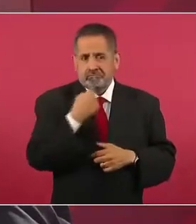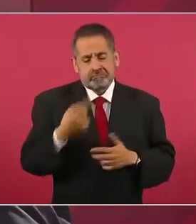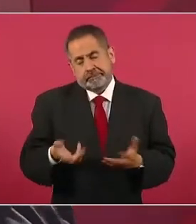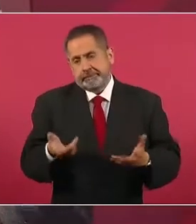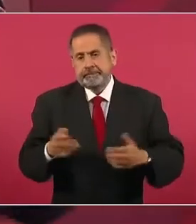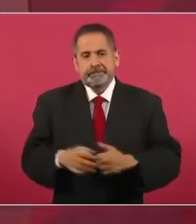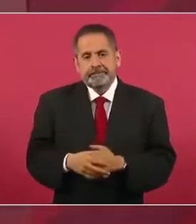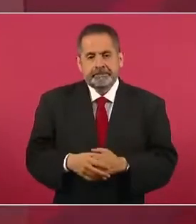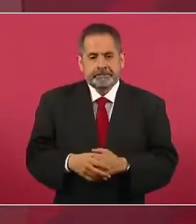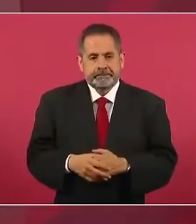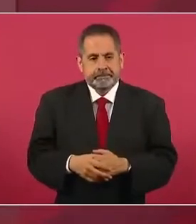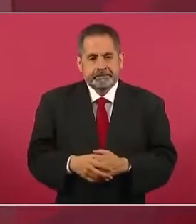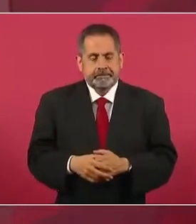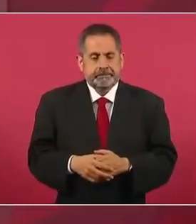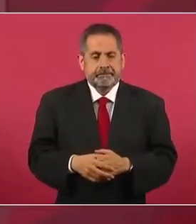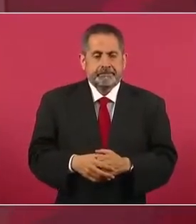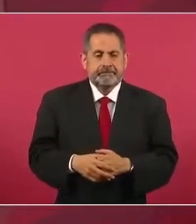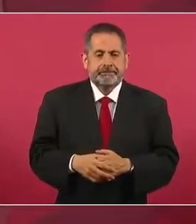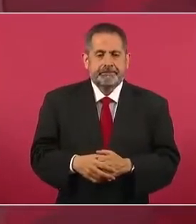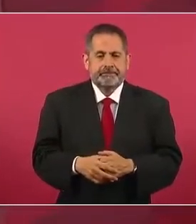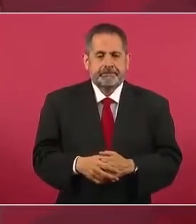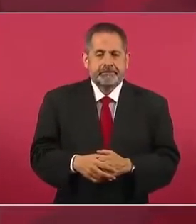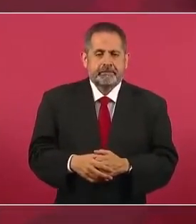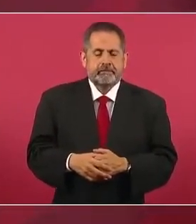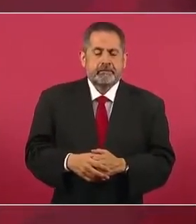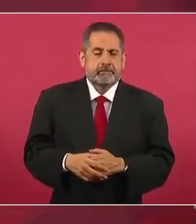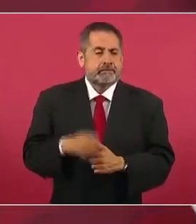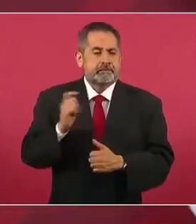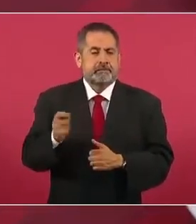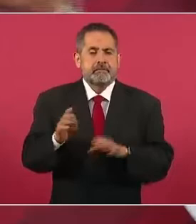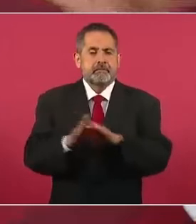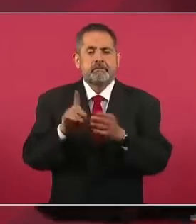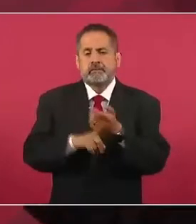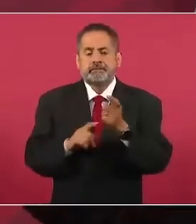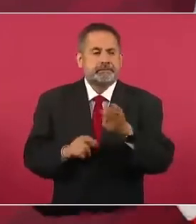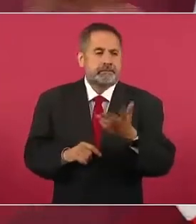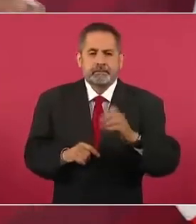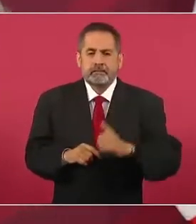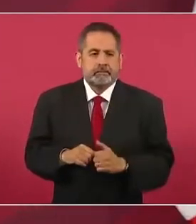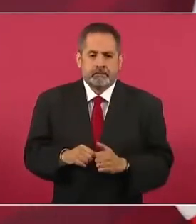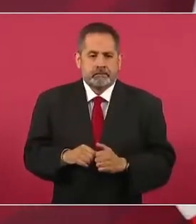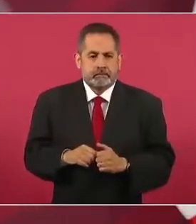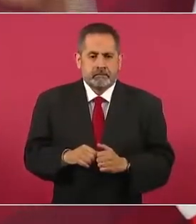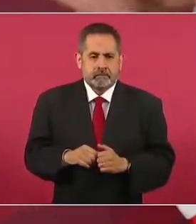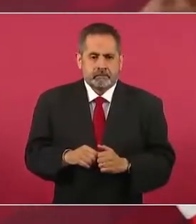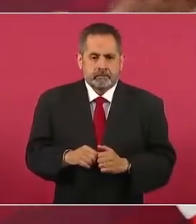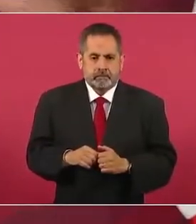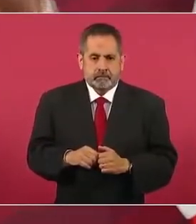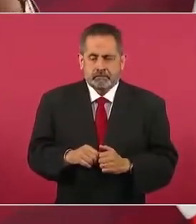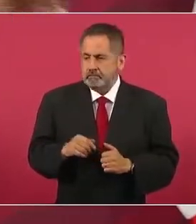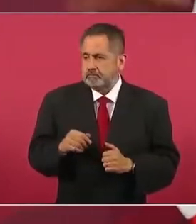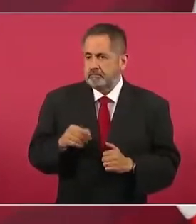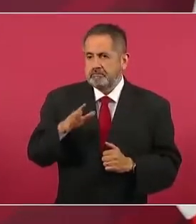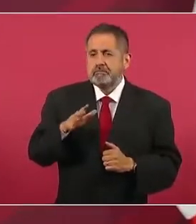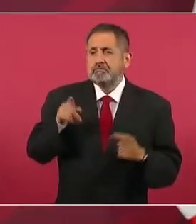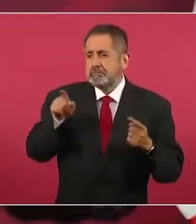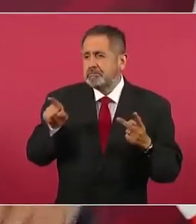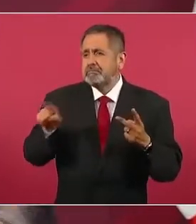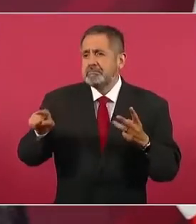O sea, algo que lo abarcaba todo.